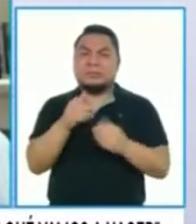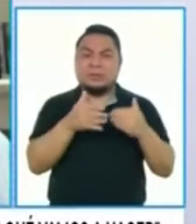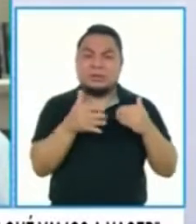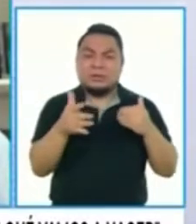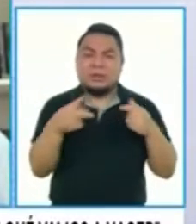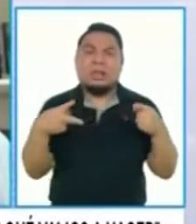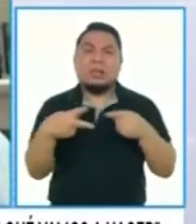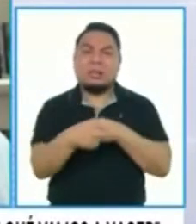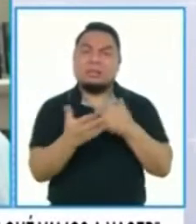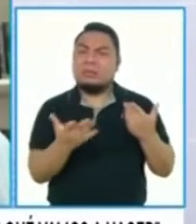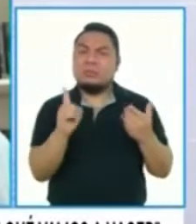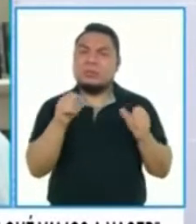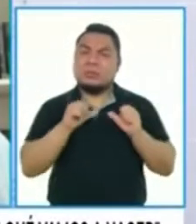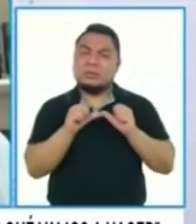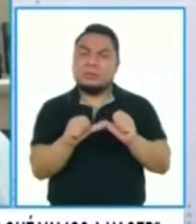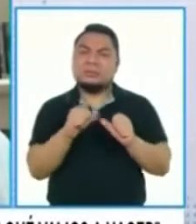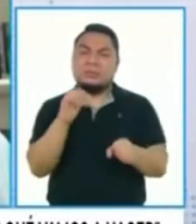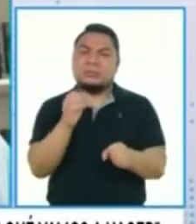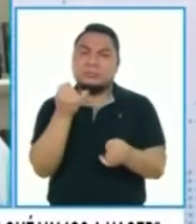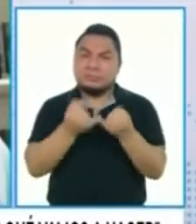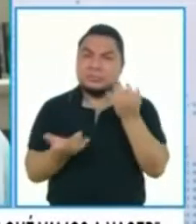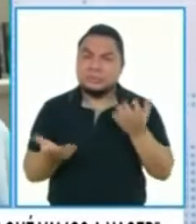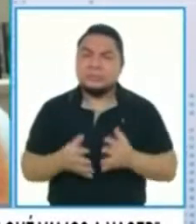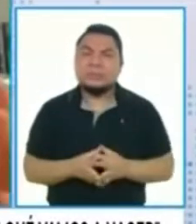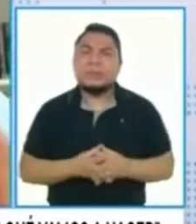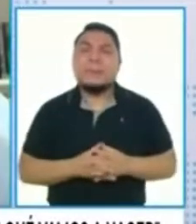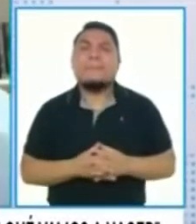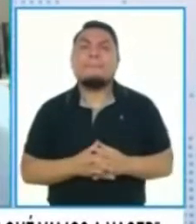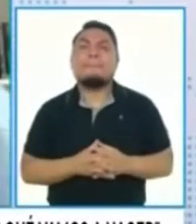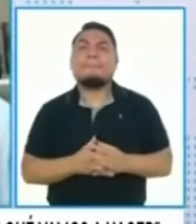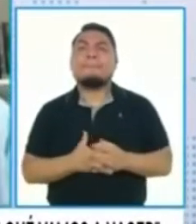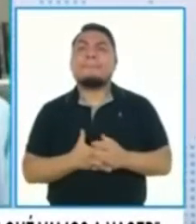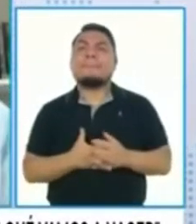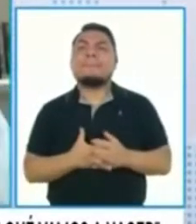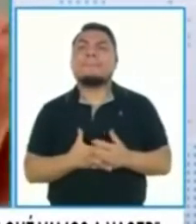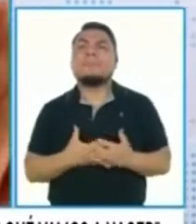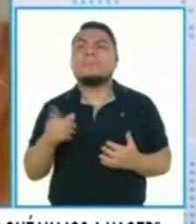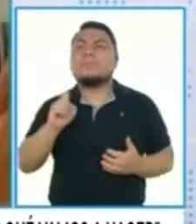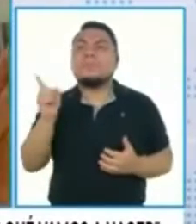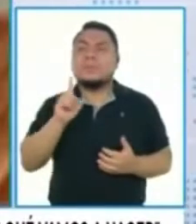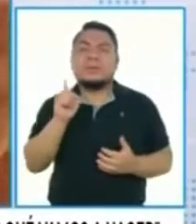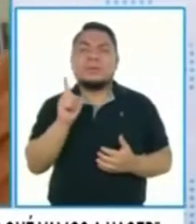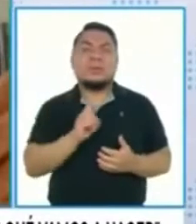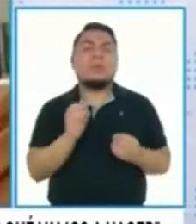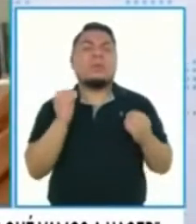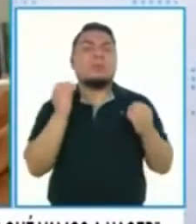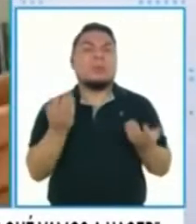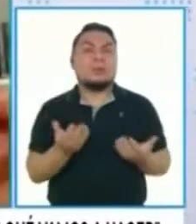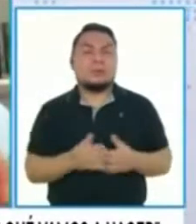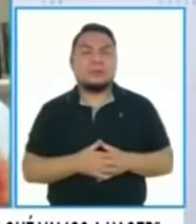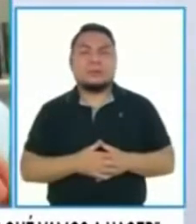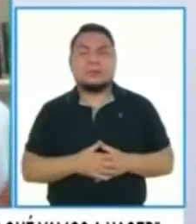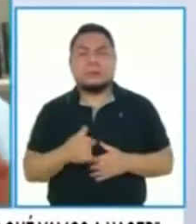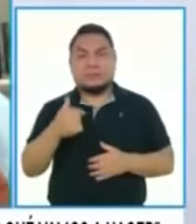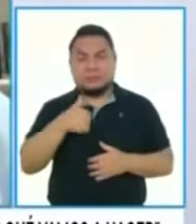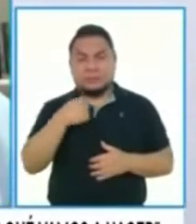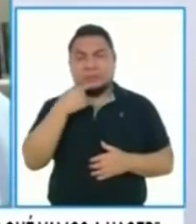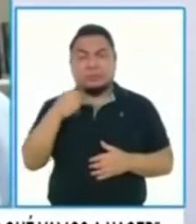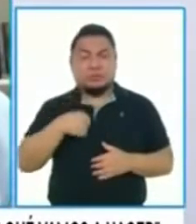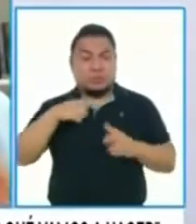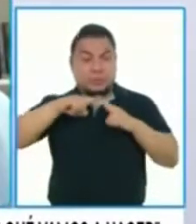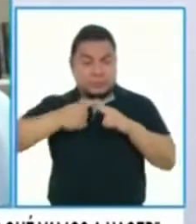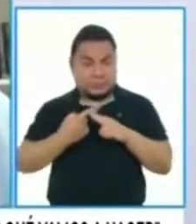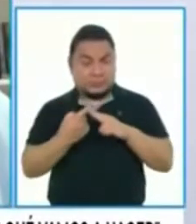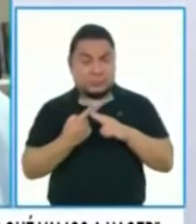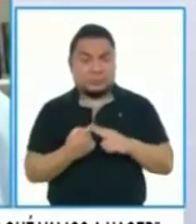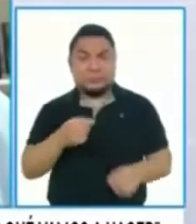lineamientos para que se pueda concluir, al parecer. No, es correcto, porque en el caso de... Yo empecé con cuatro